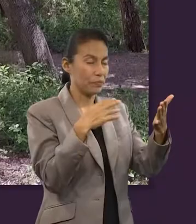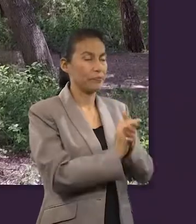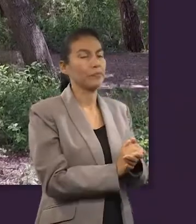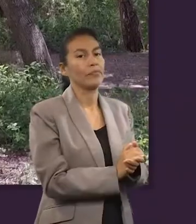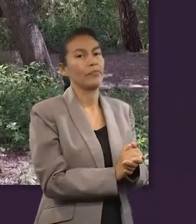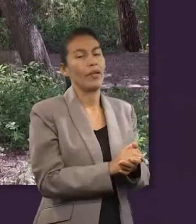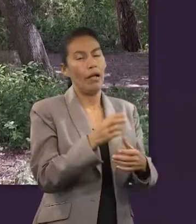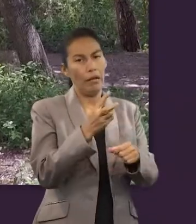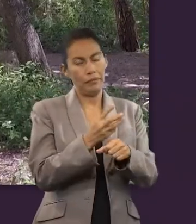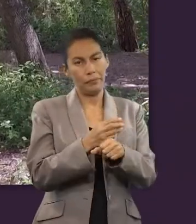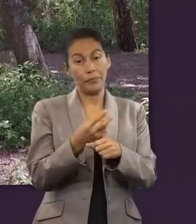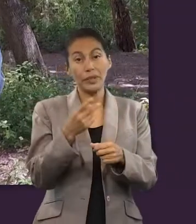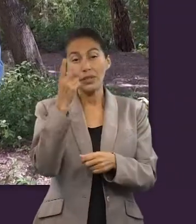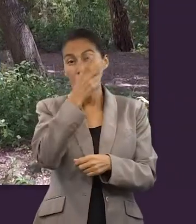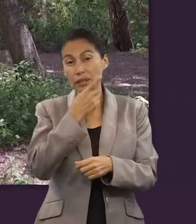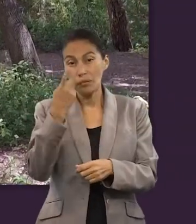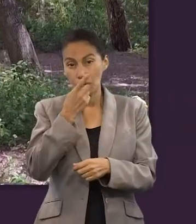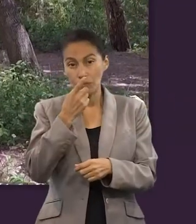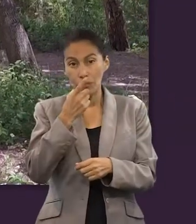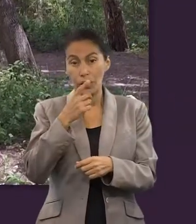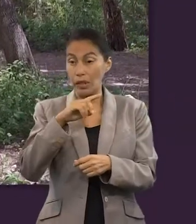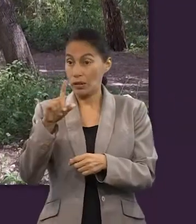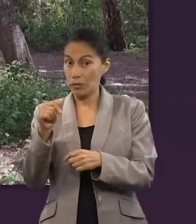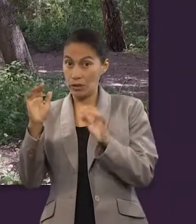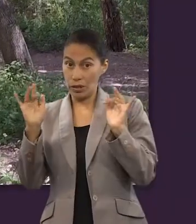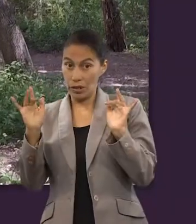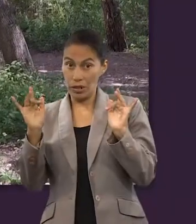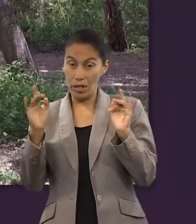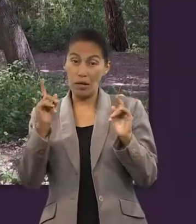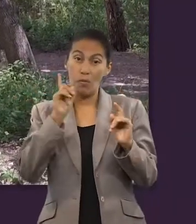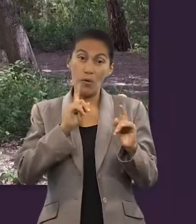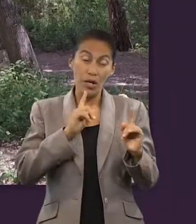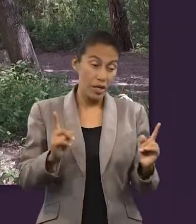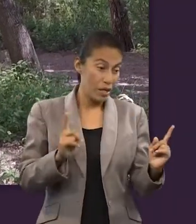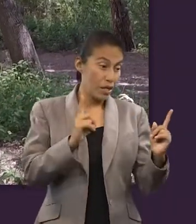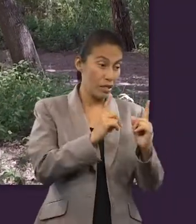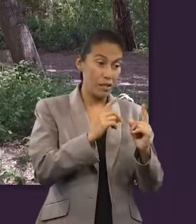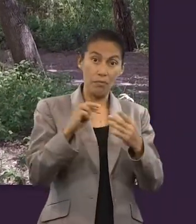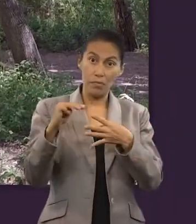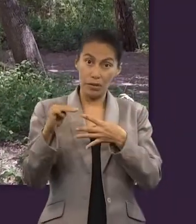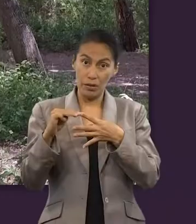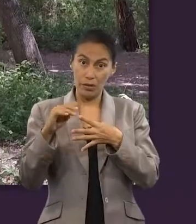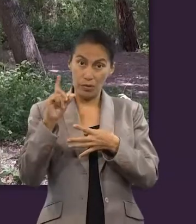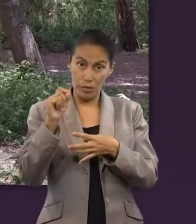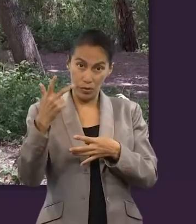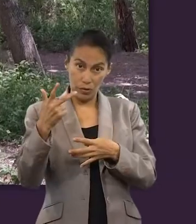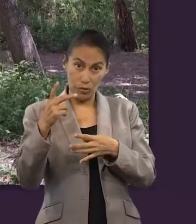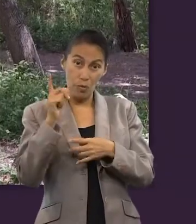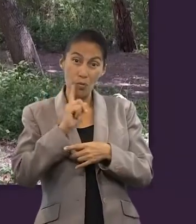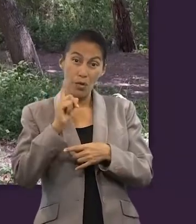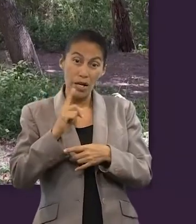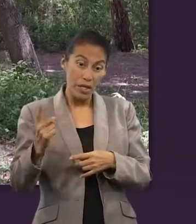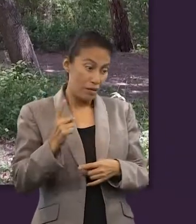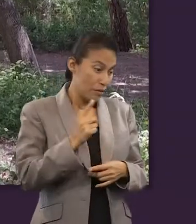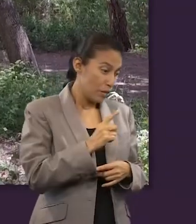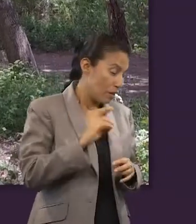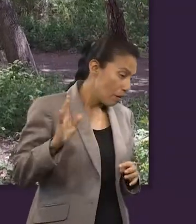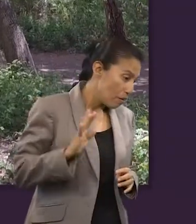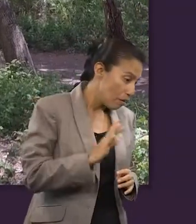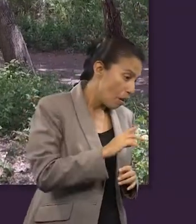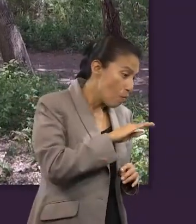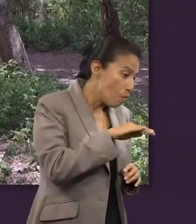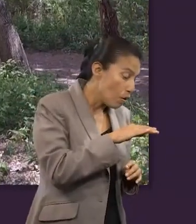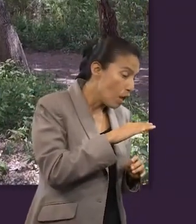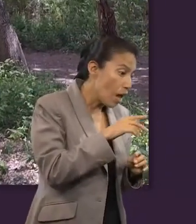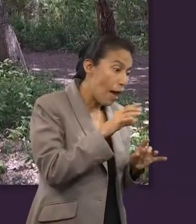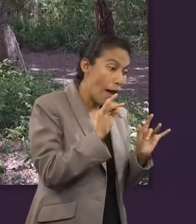Tercero, los discípulos. Después del encuentro del ángel con las mujeres, en San Mateo 28, donde dice, no está